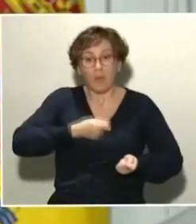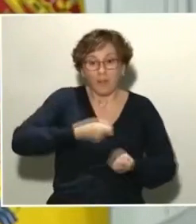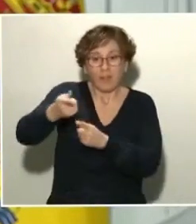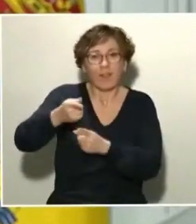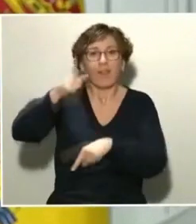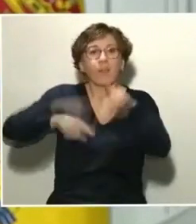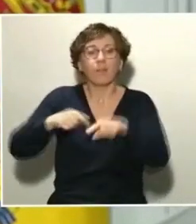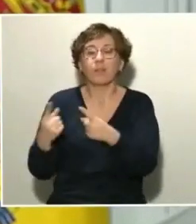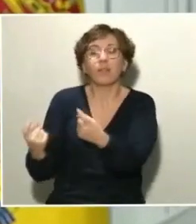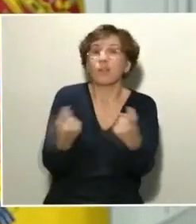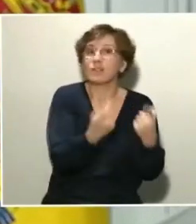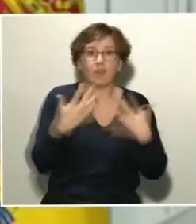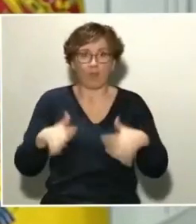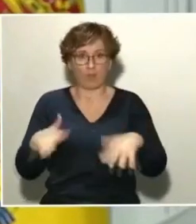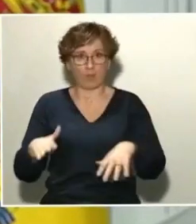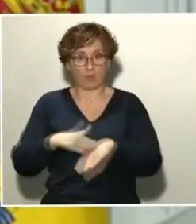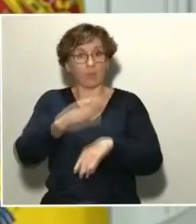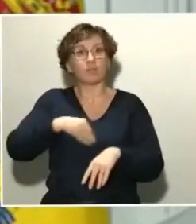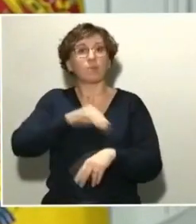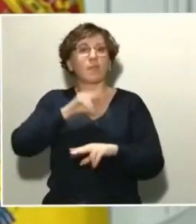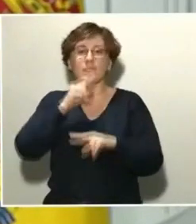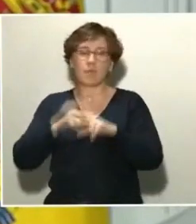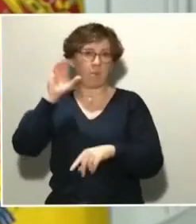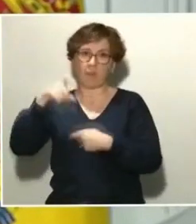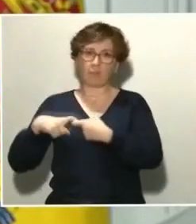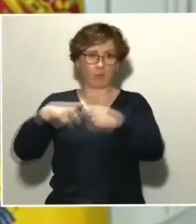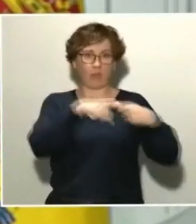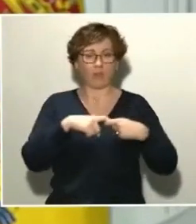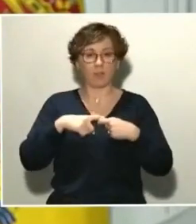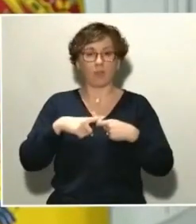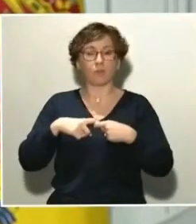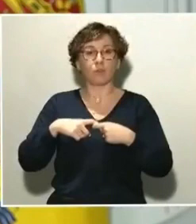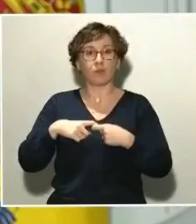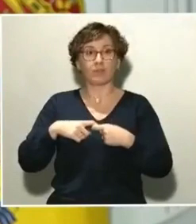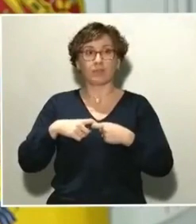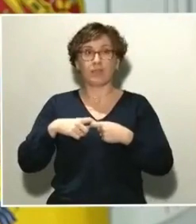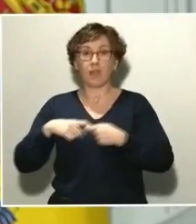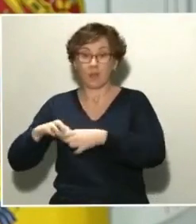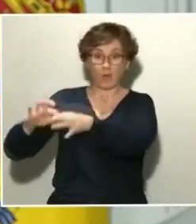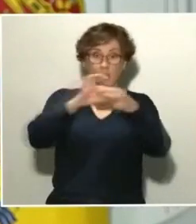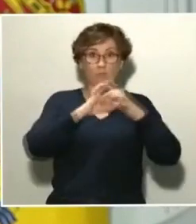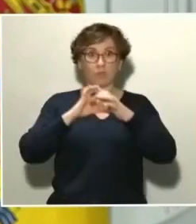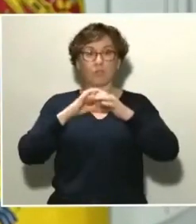España es un país solidario y tenemos que garantizar la cohesión y la equidad del sistema. Creo que hemos repartido un millón y medio. Hoy está en